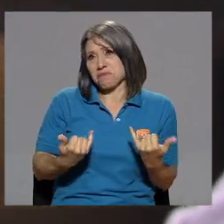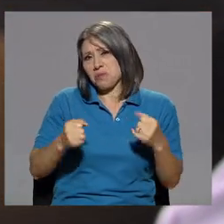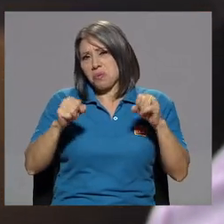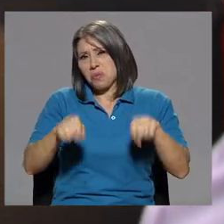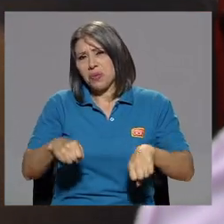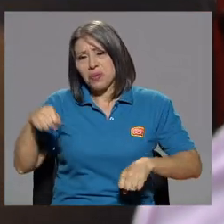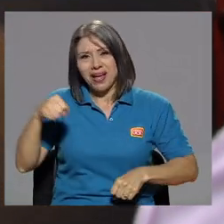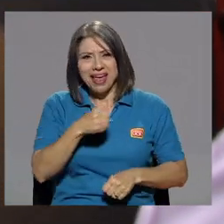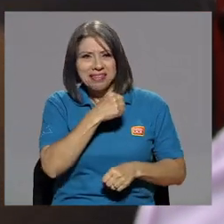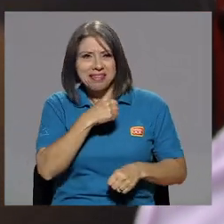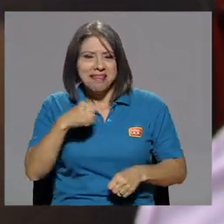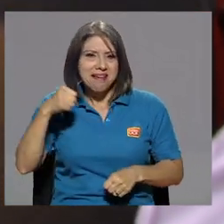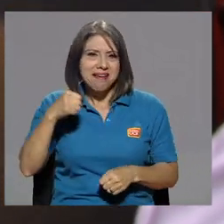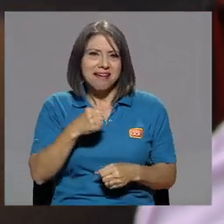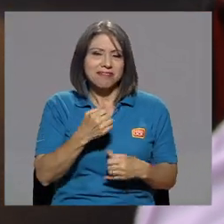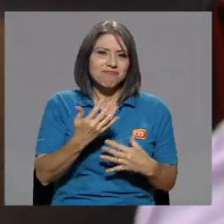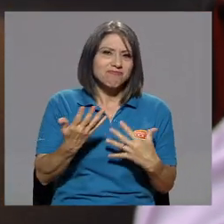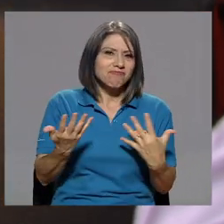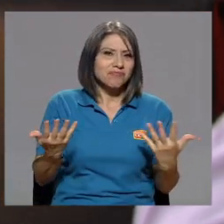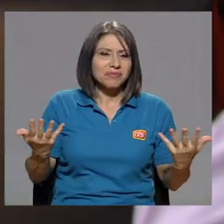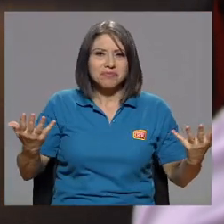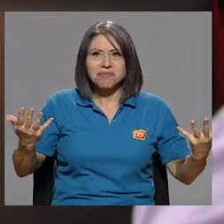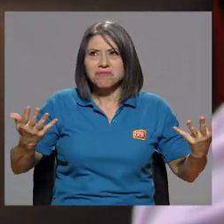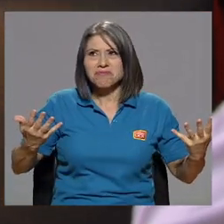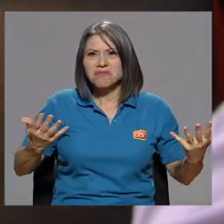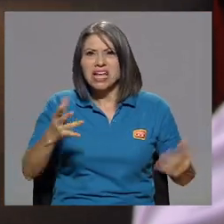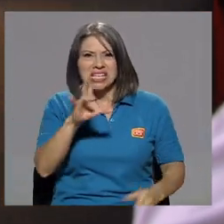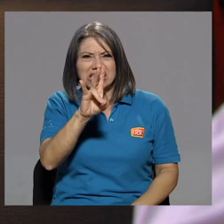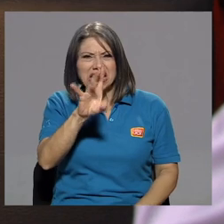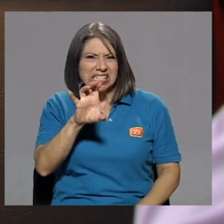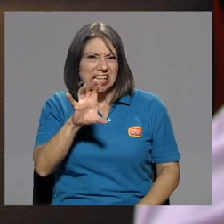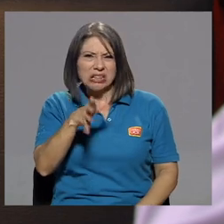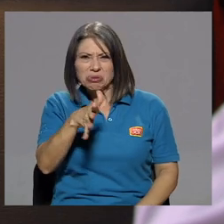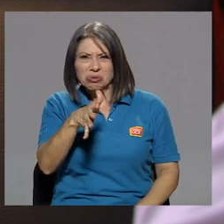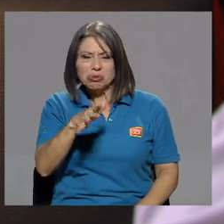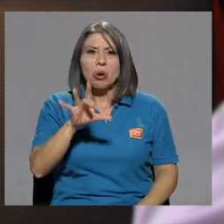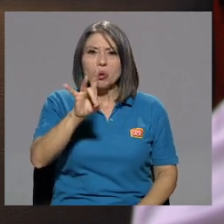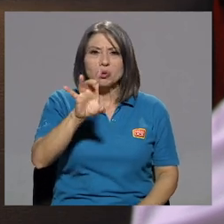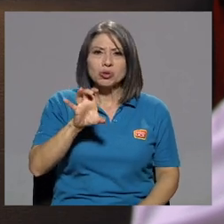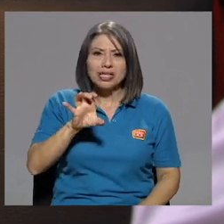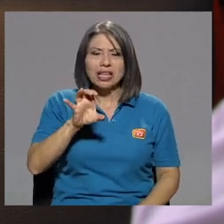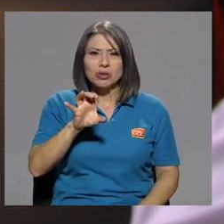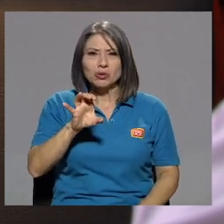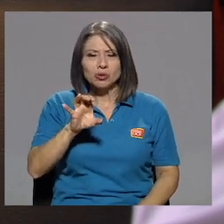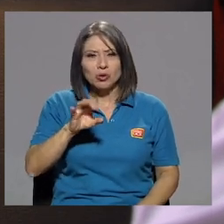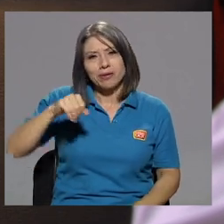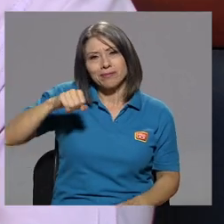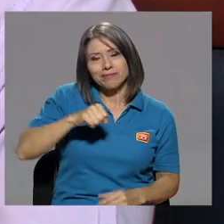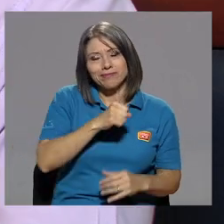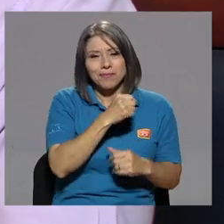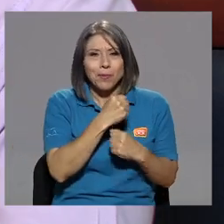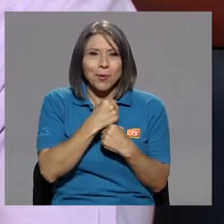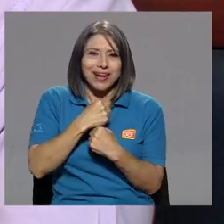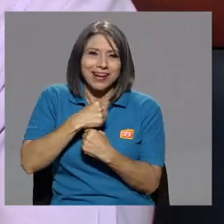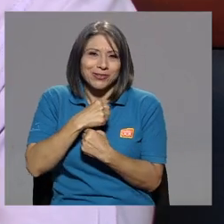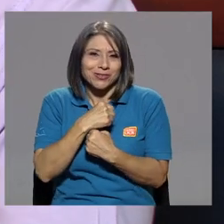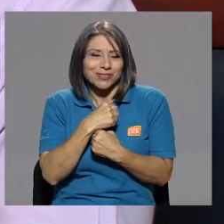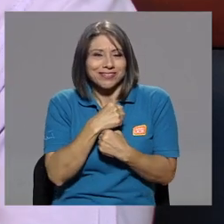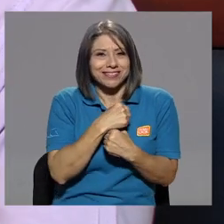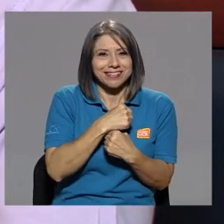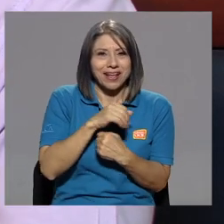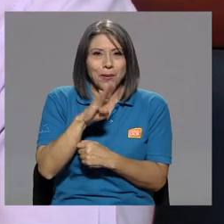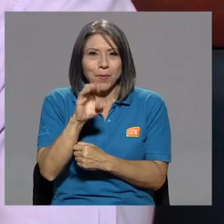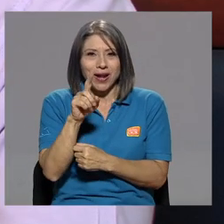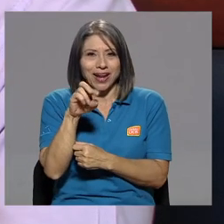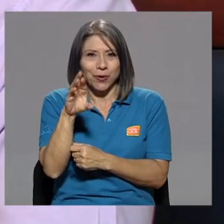cantar unos, unos 700, 800 boleros. ¡Wow! Porque